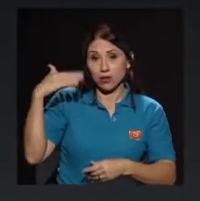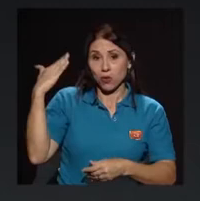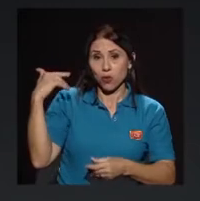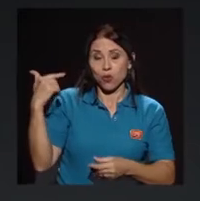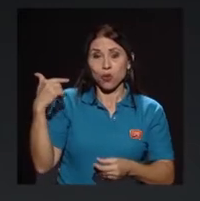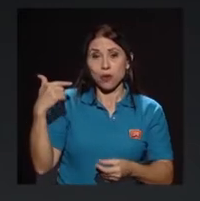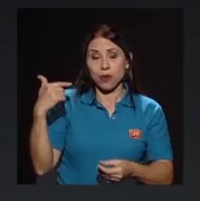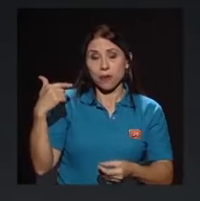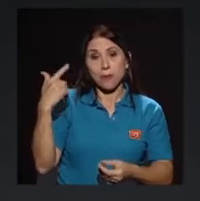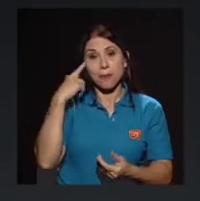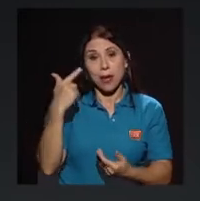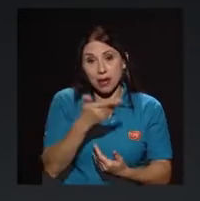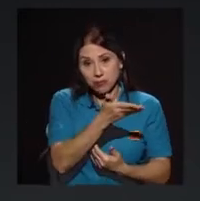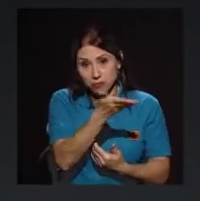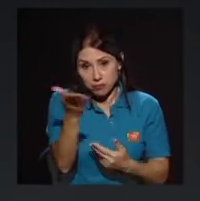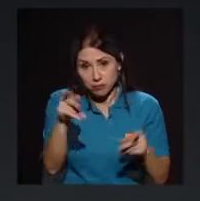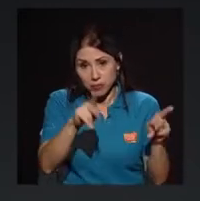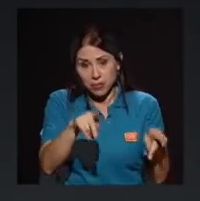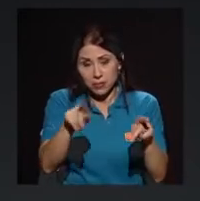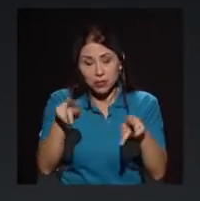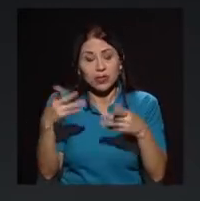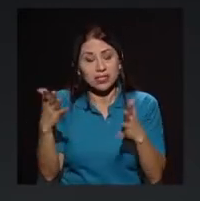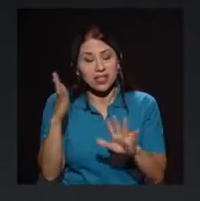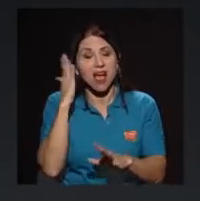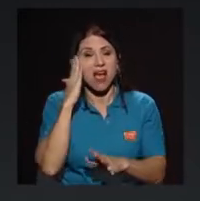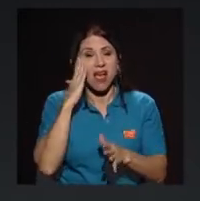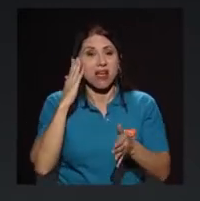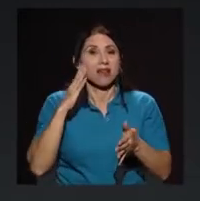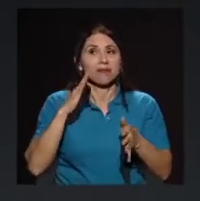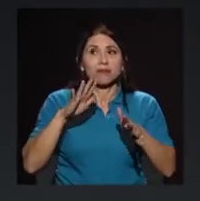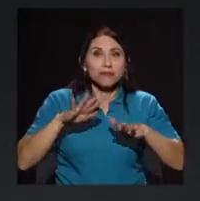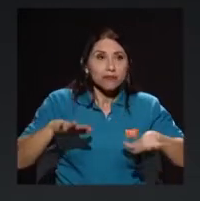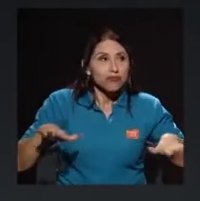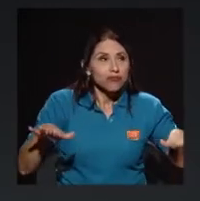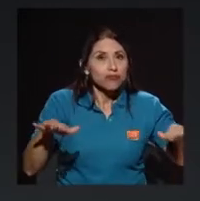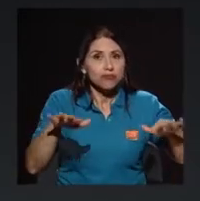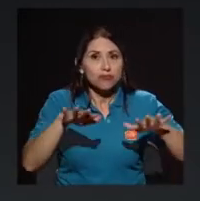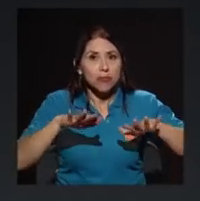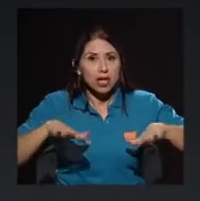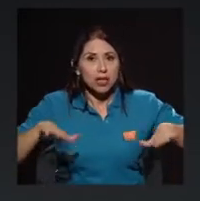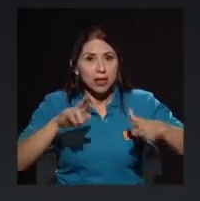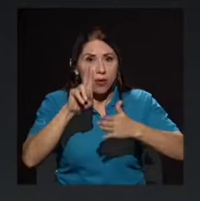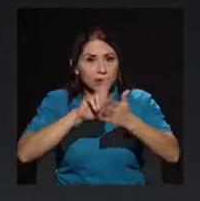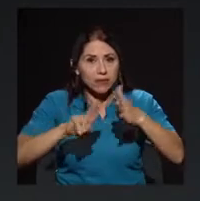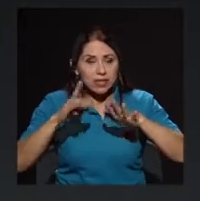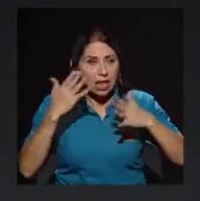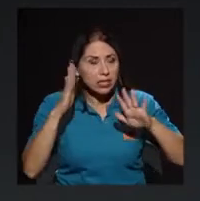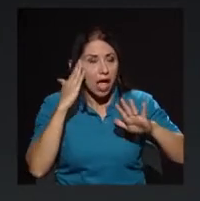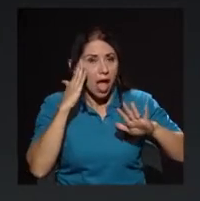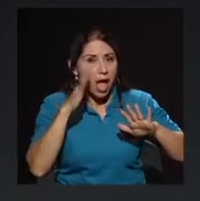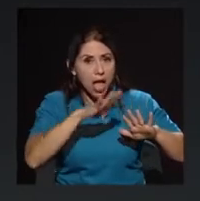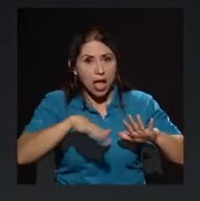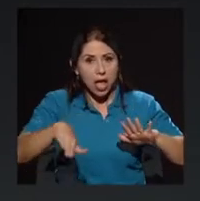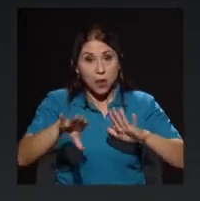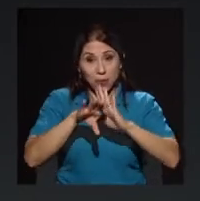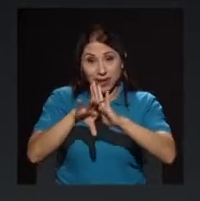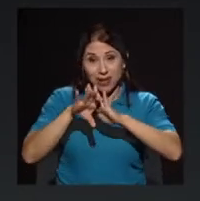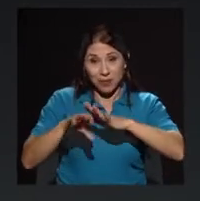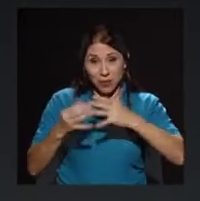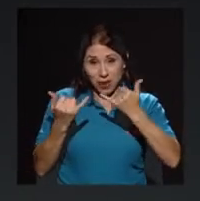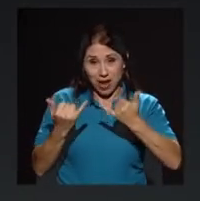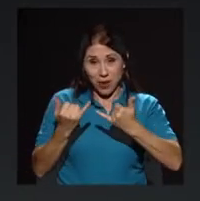y esto es para aquellos que están familiarizados con la planta física del campus, donde está ahora el